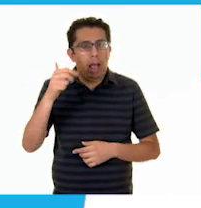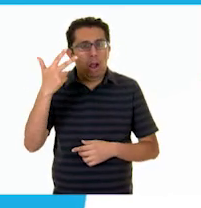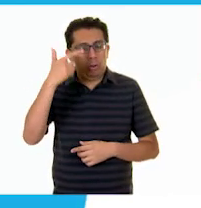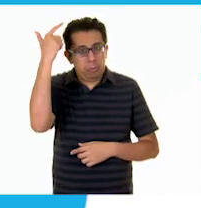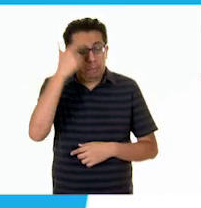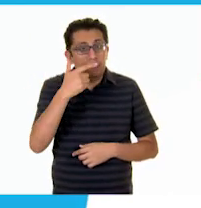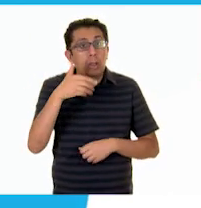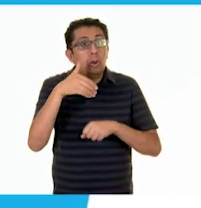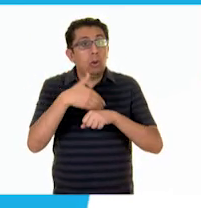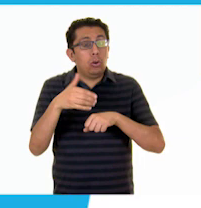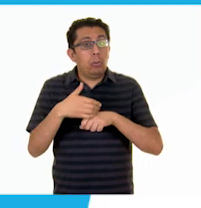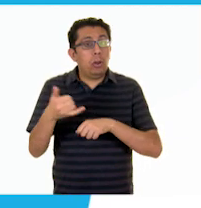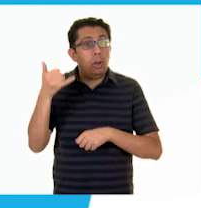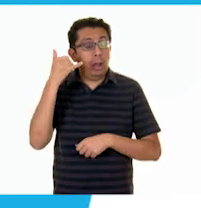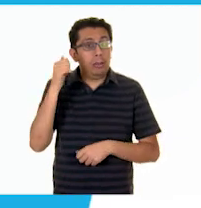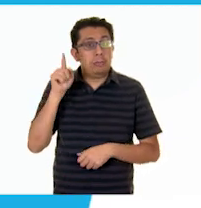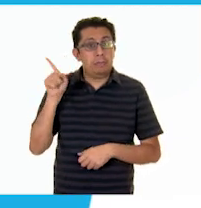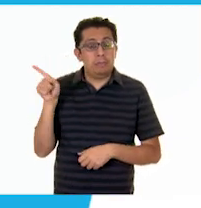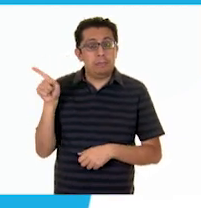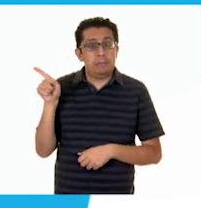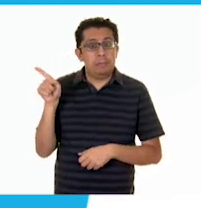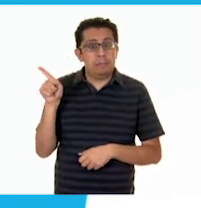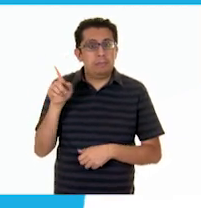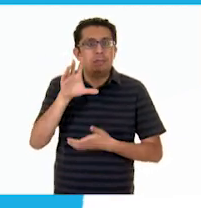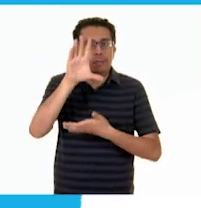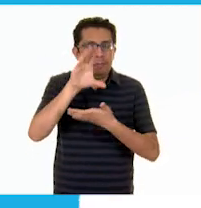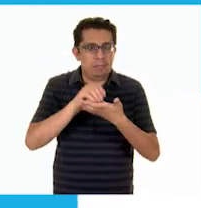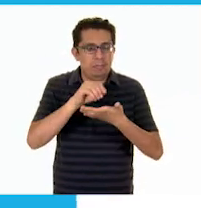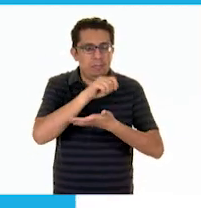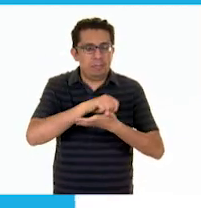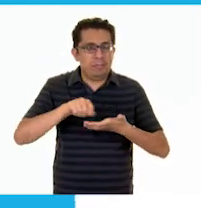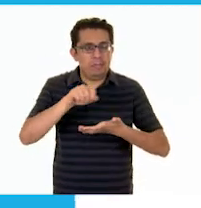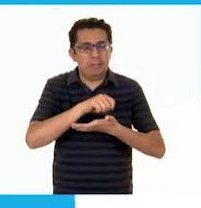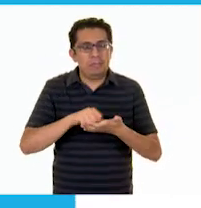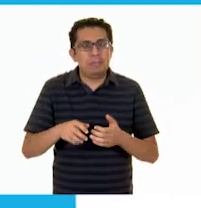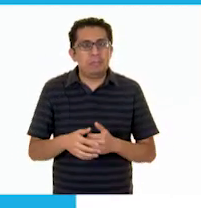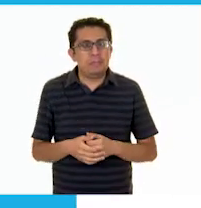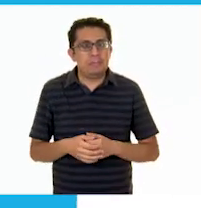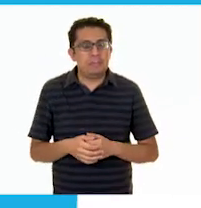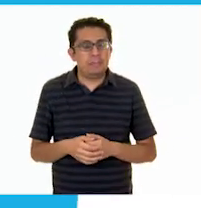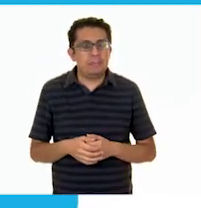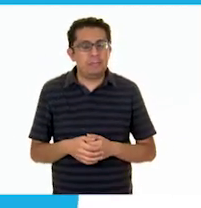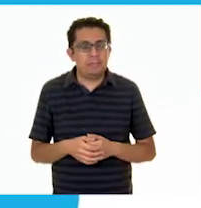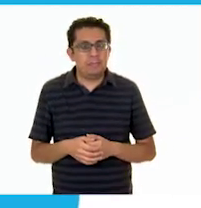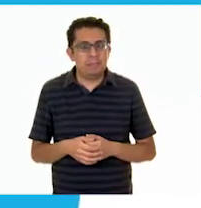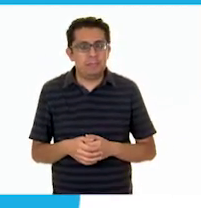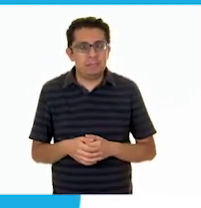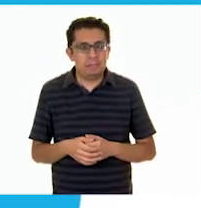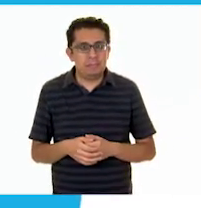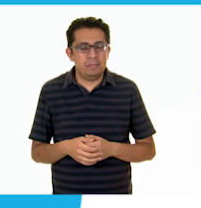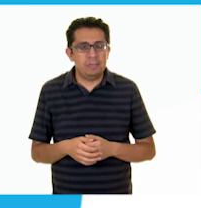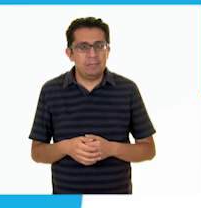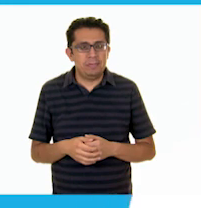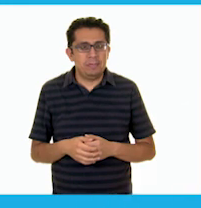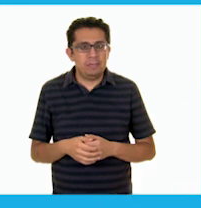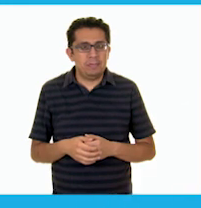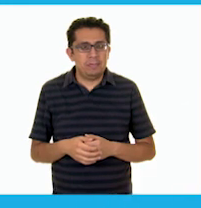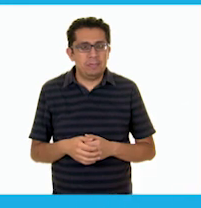teléfono 5541-720413, 100 líneas.